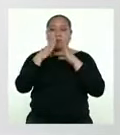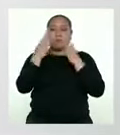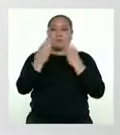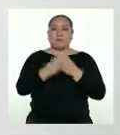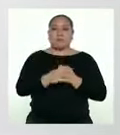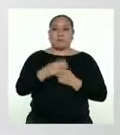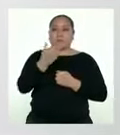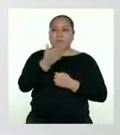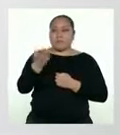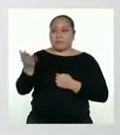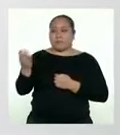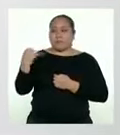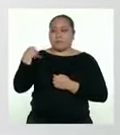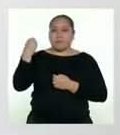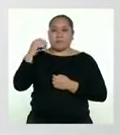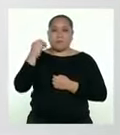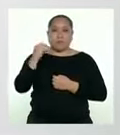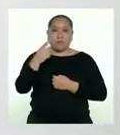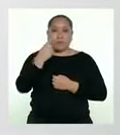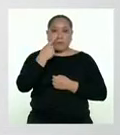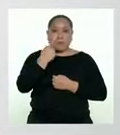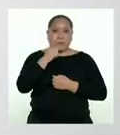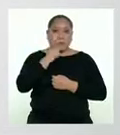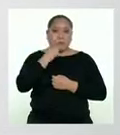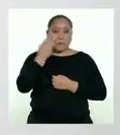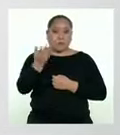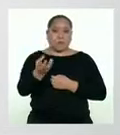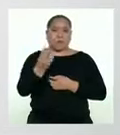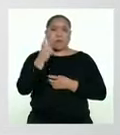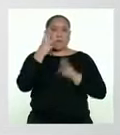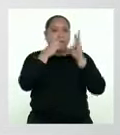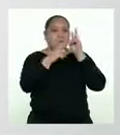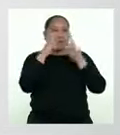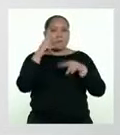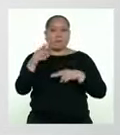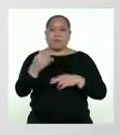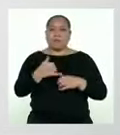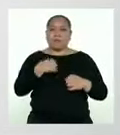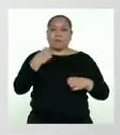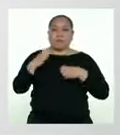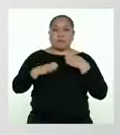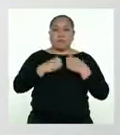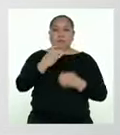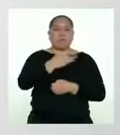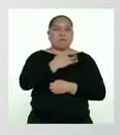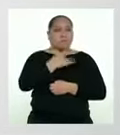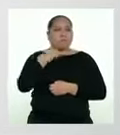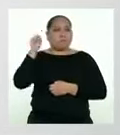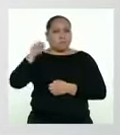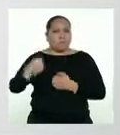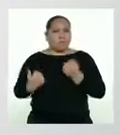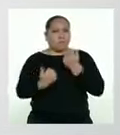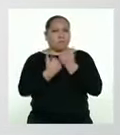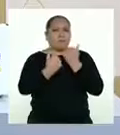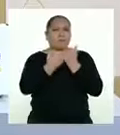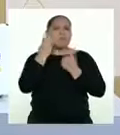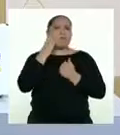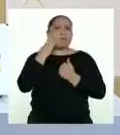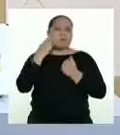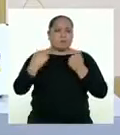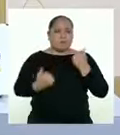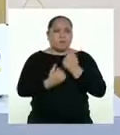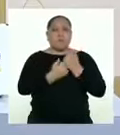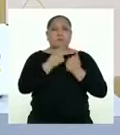para que las y los adolescentes que afrontan estas emociones sientan el respaldo de mamá y papá.